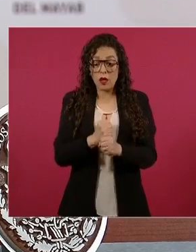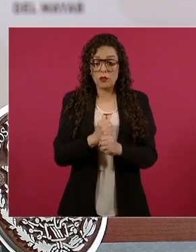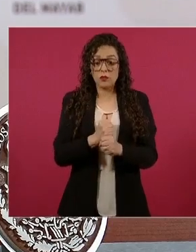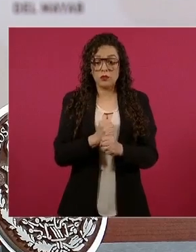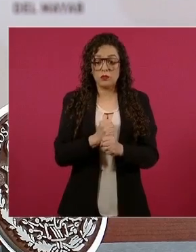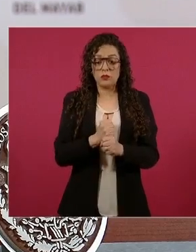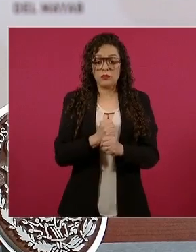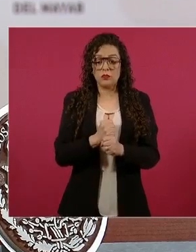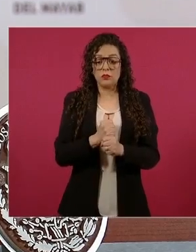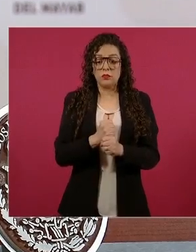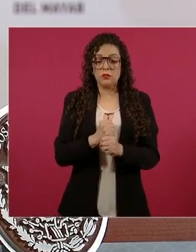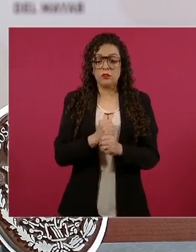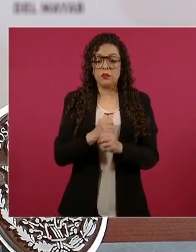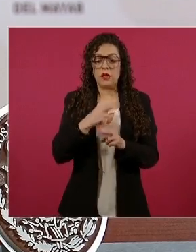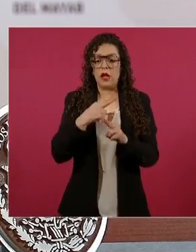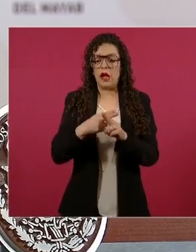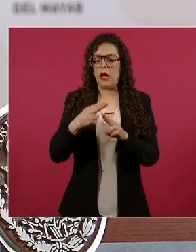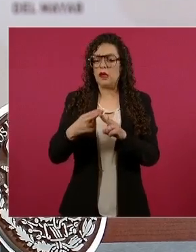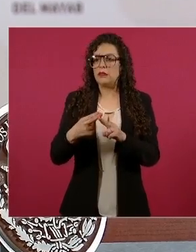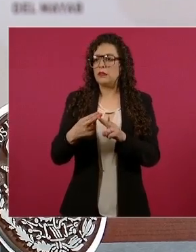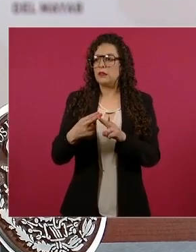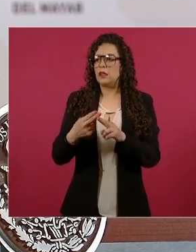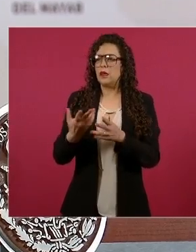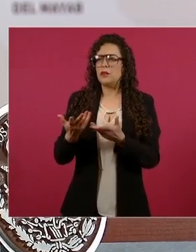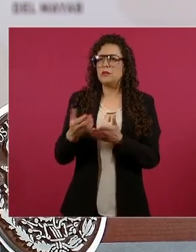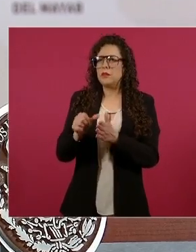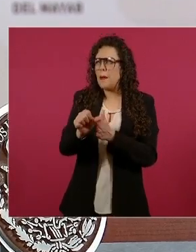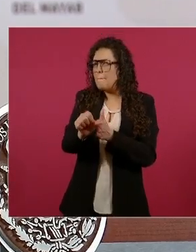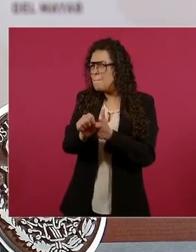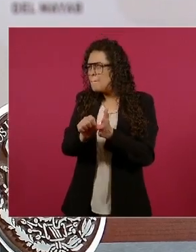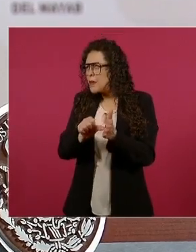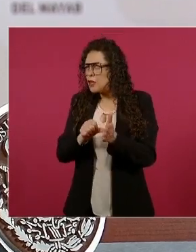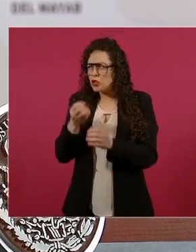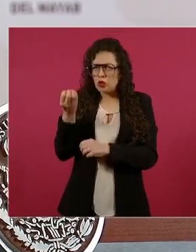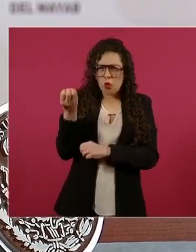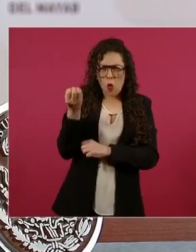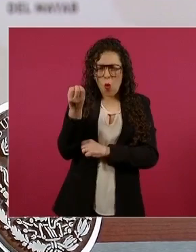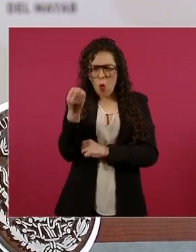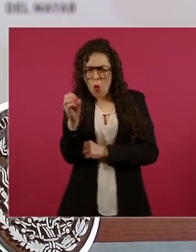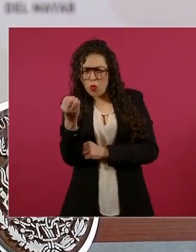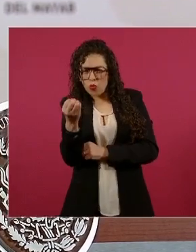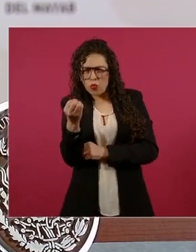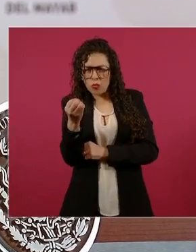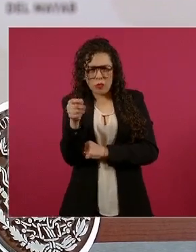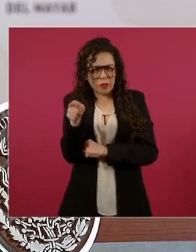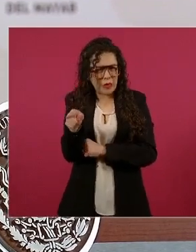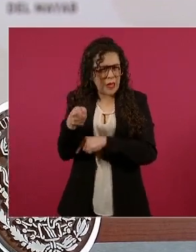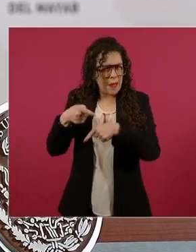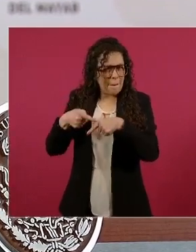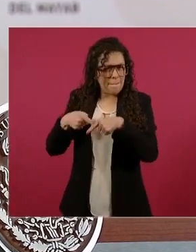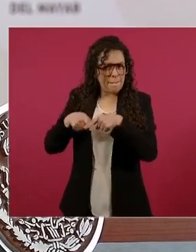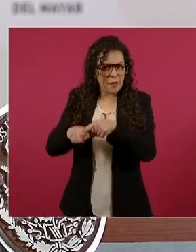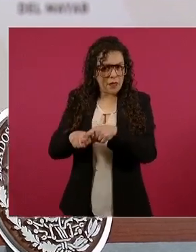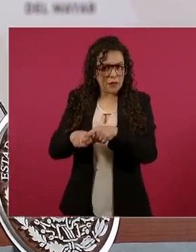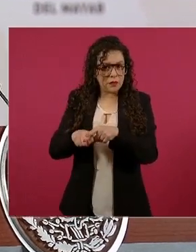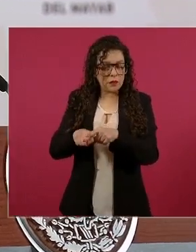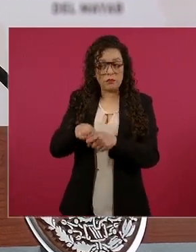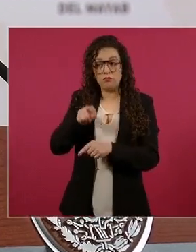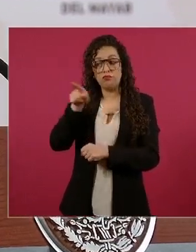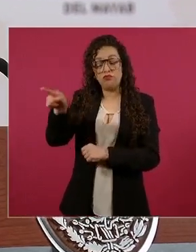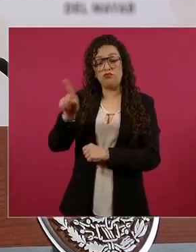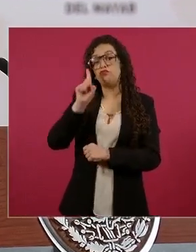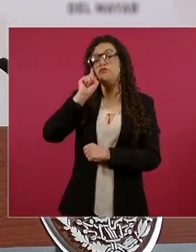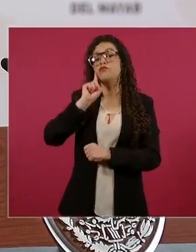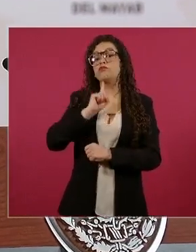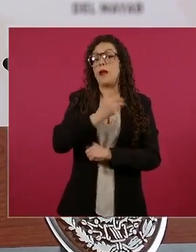a partir de octubre, pues es la presidenta constitucional la que va a decidir